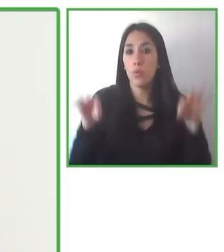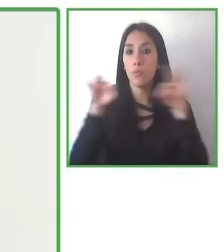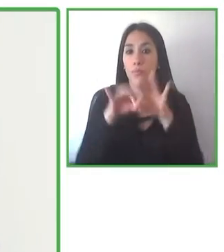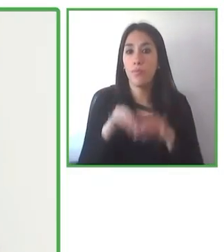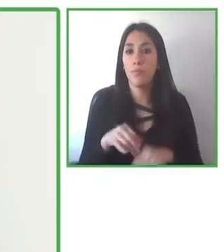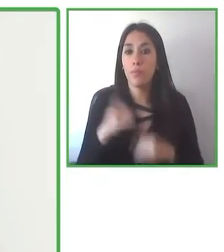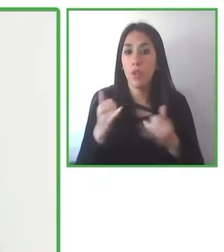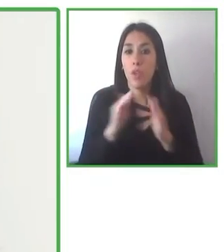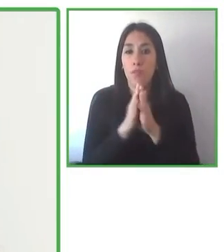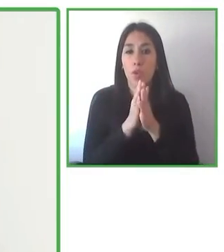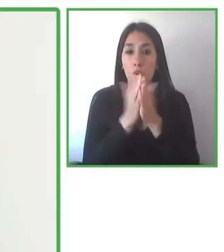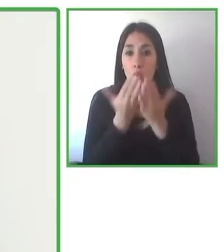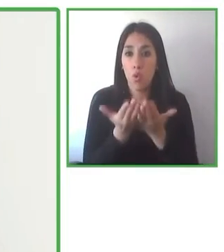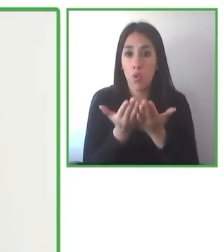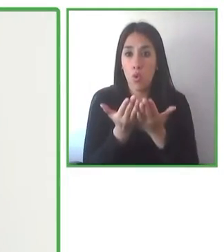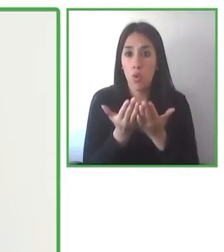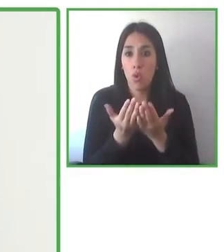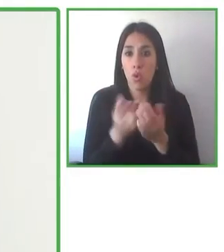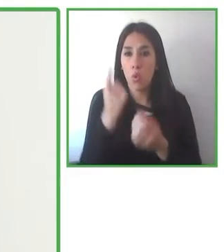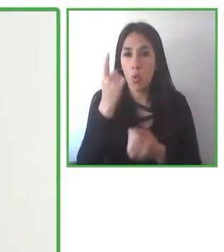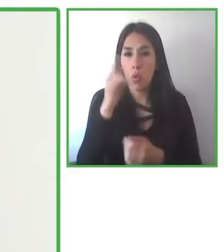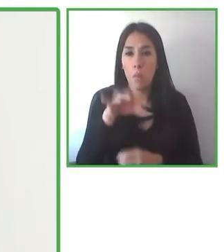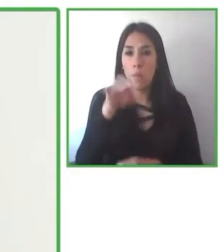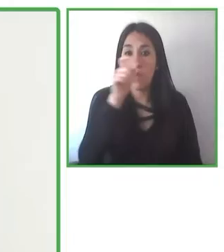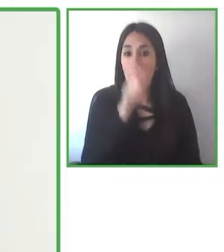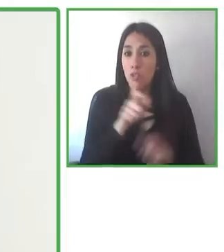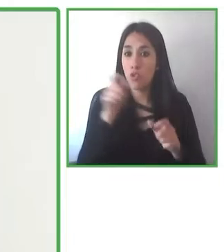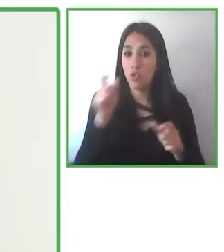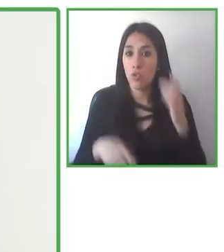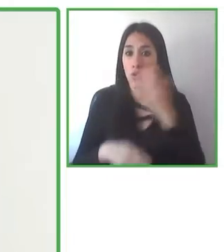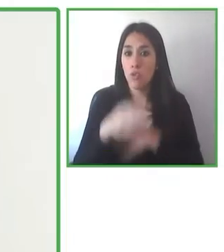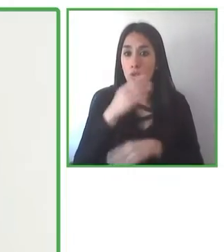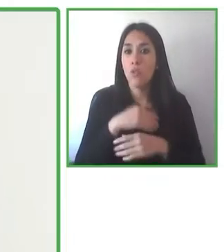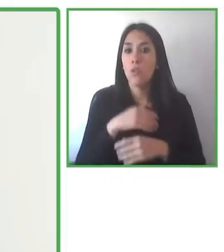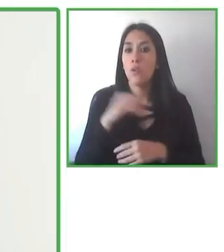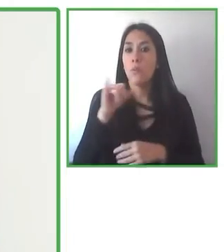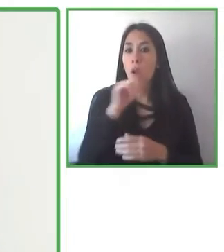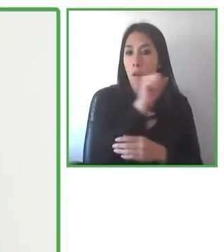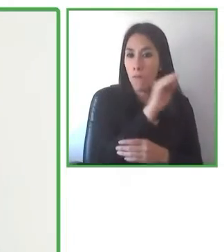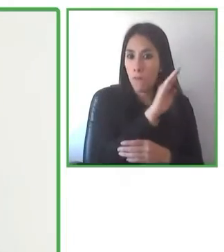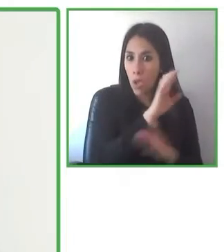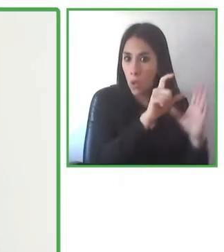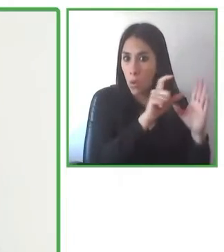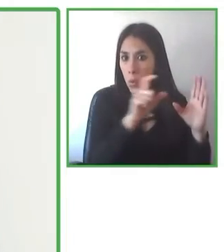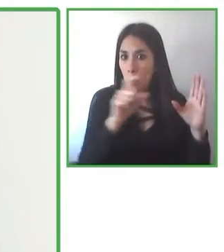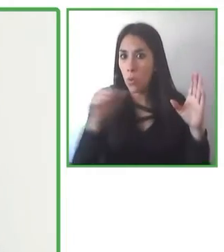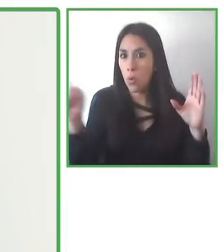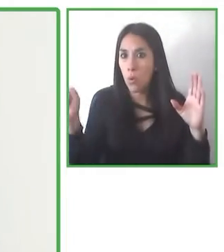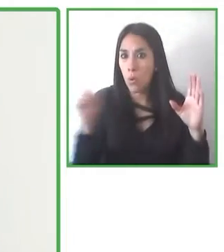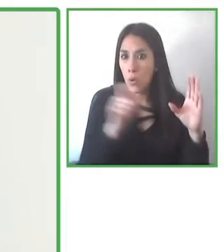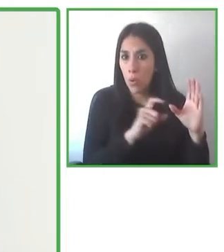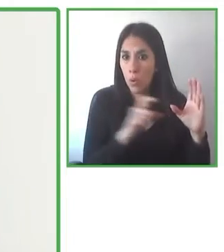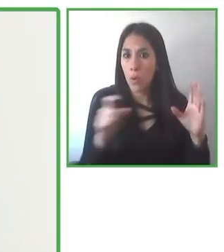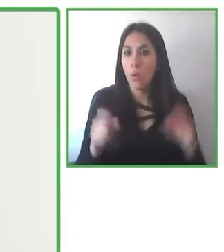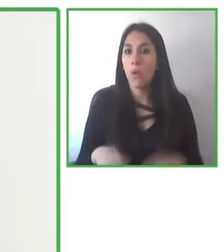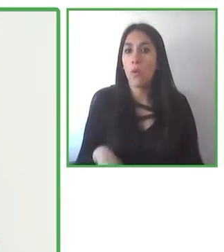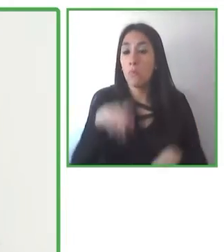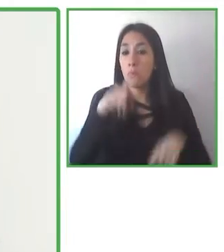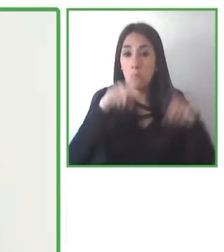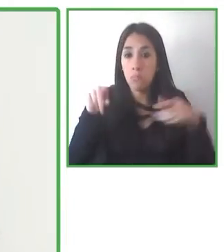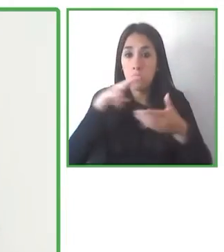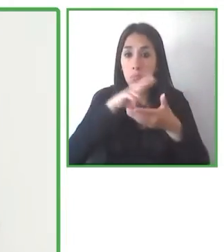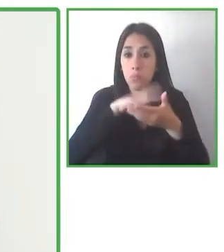también ayudan mucho a los migrantes, a las personas con bajo nivel de alfabetización, a los neolectores, a los ancianos.